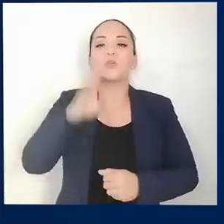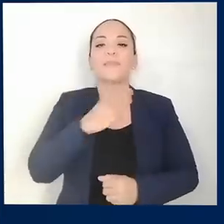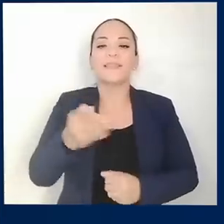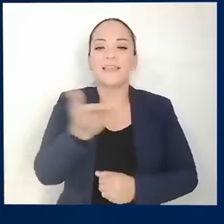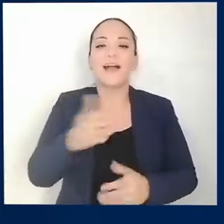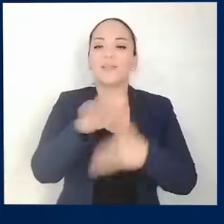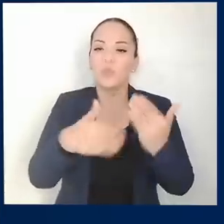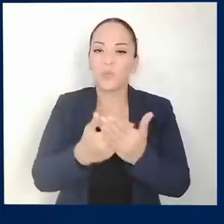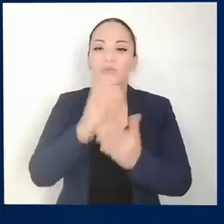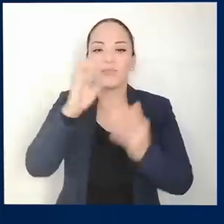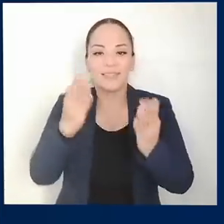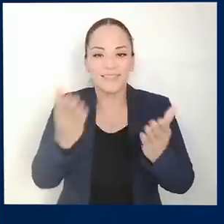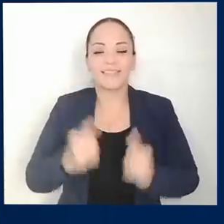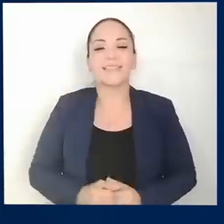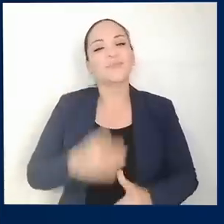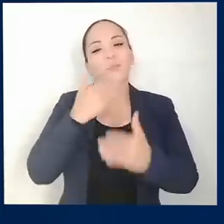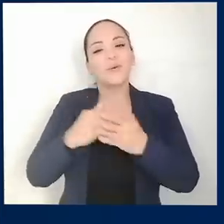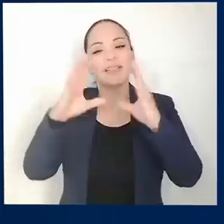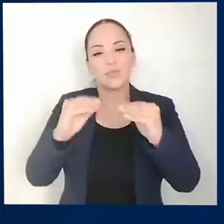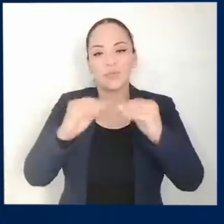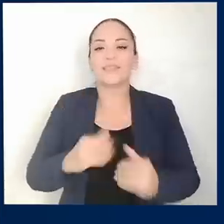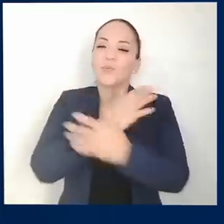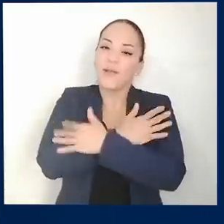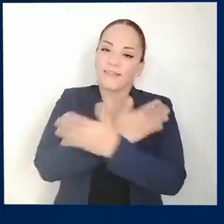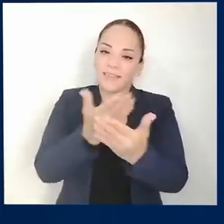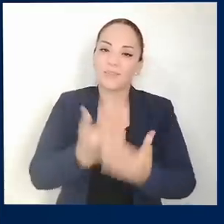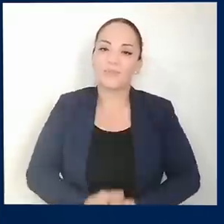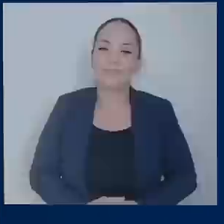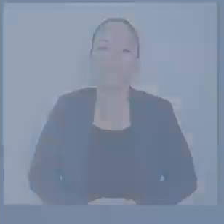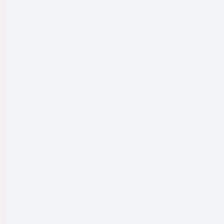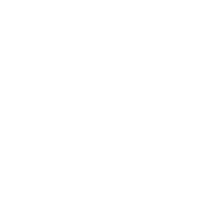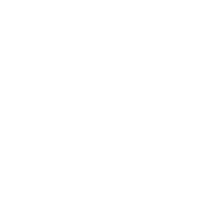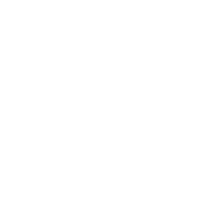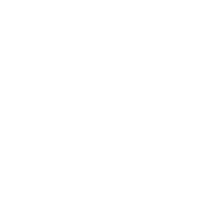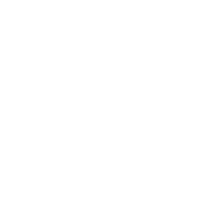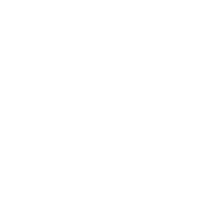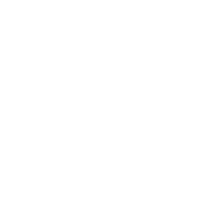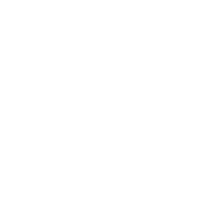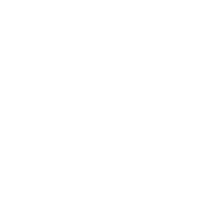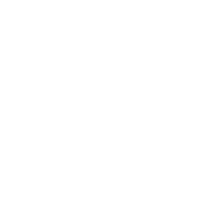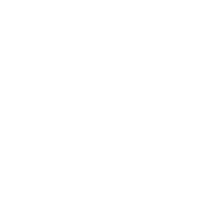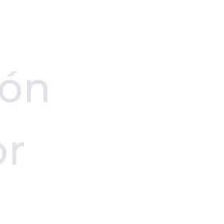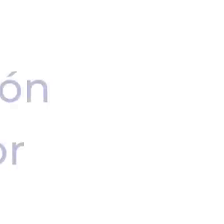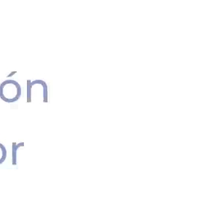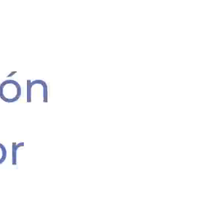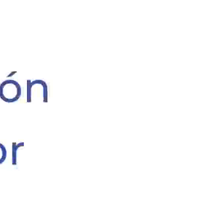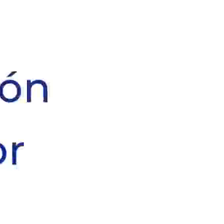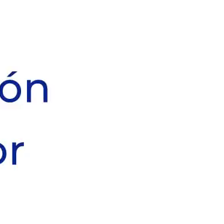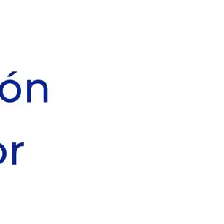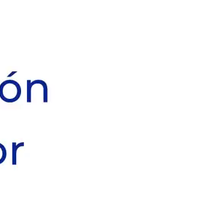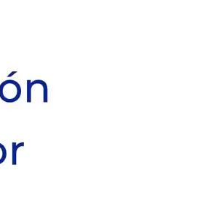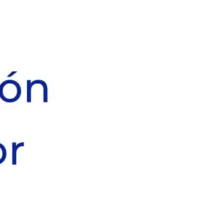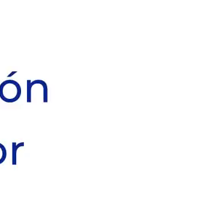Que Dios los bendiga a todos compatriotas. Muy buenas noches. Un abrazo. Costa Rica tiene un firme